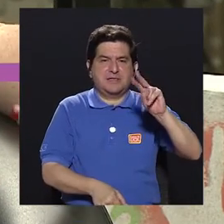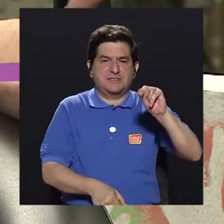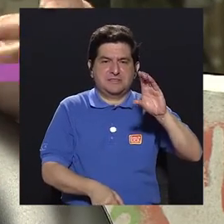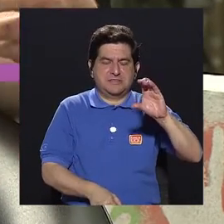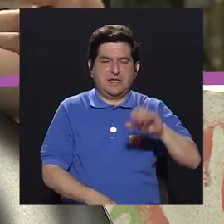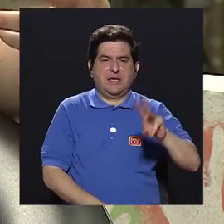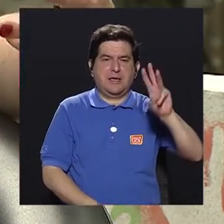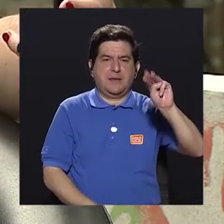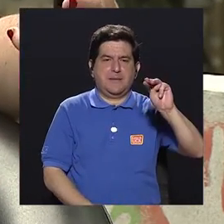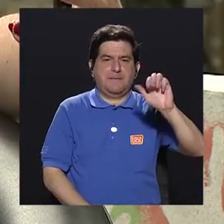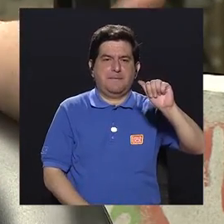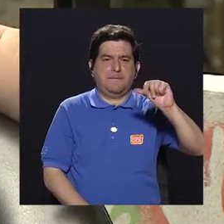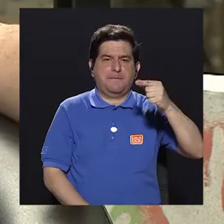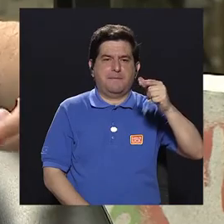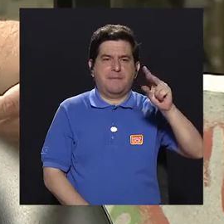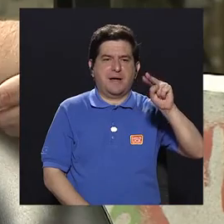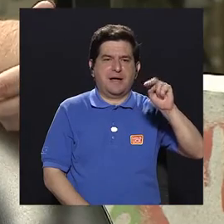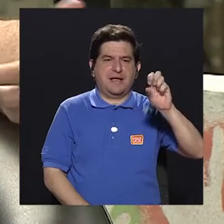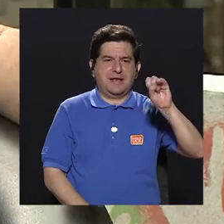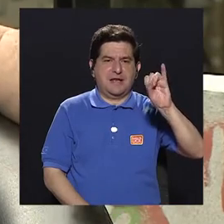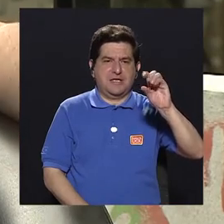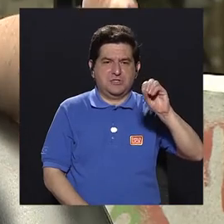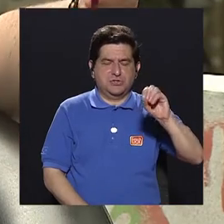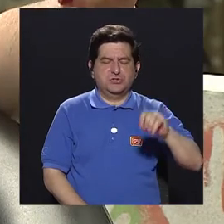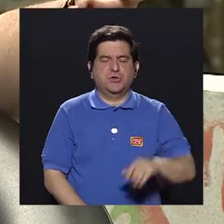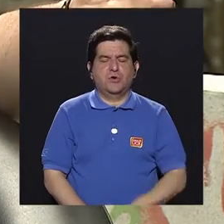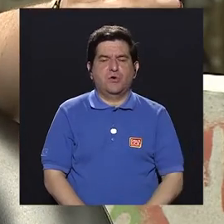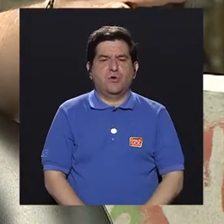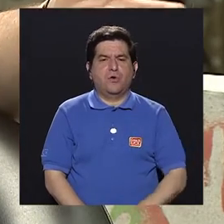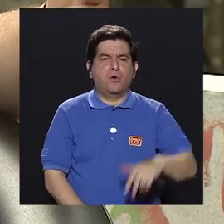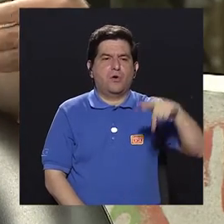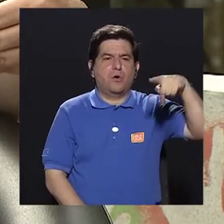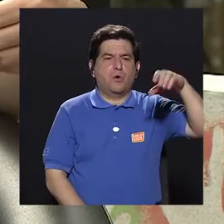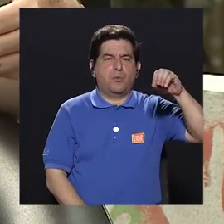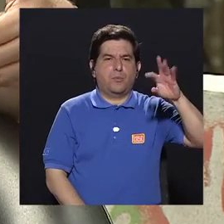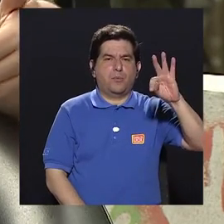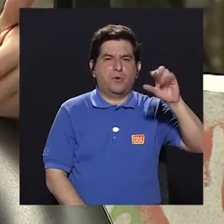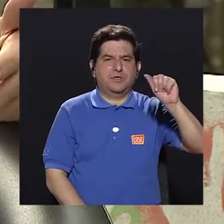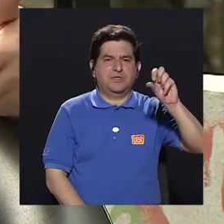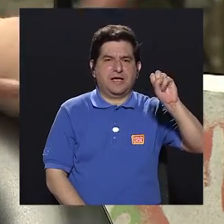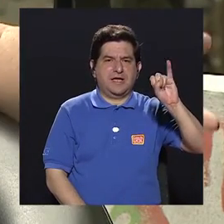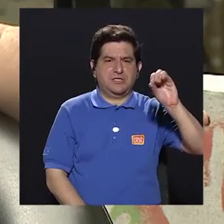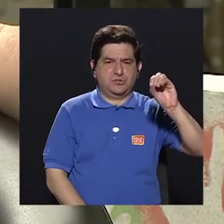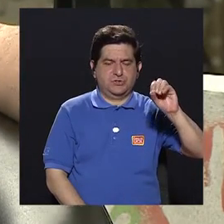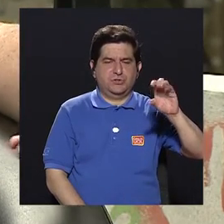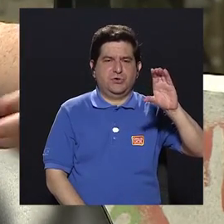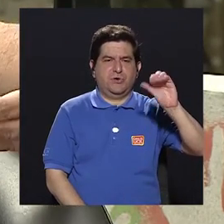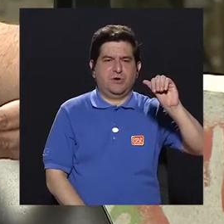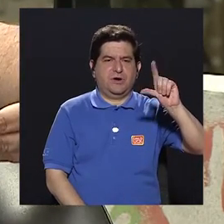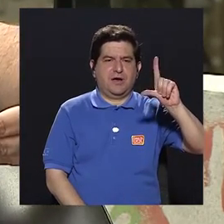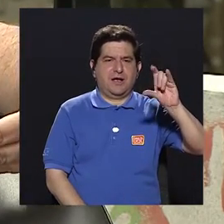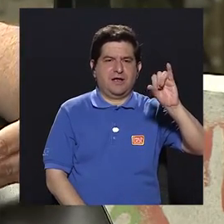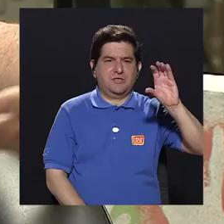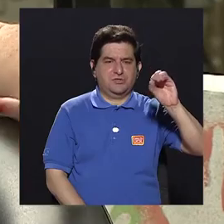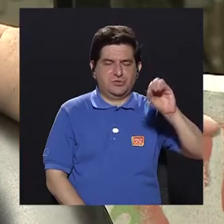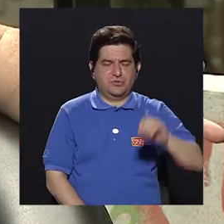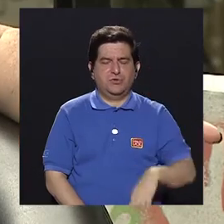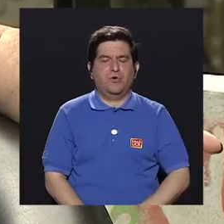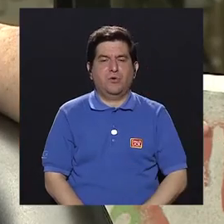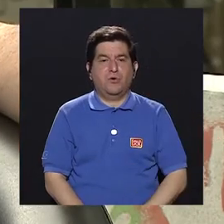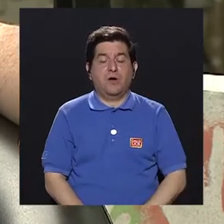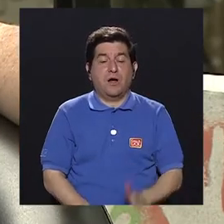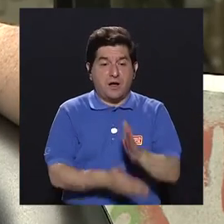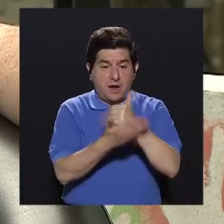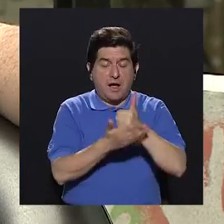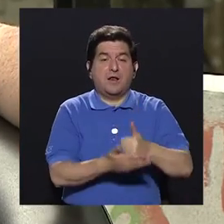magnesio, de fósforo, de potasio, de calcio, de hierro